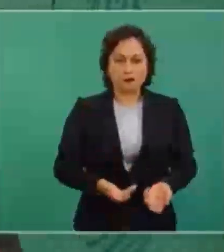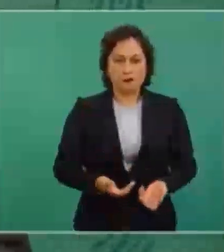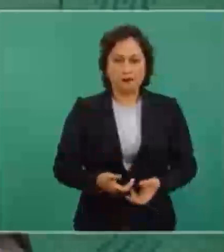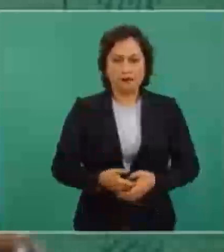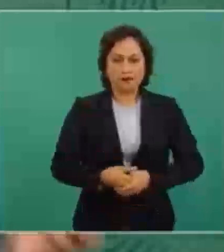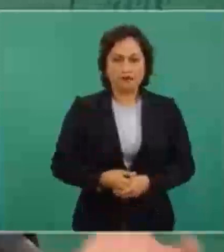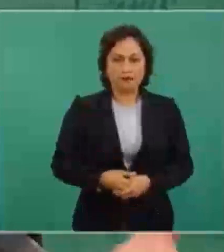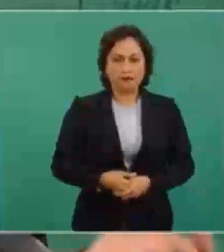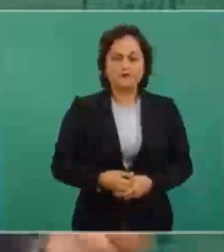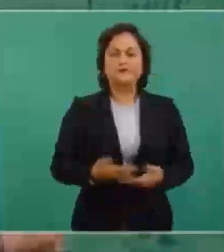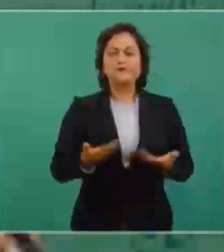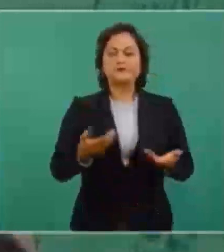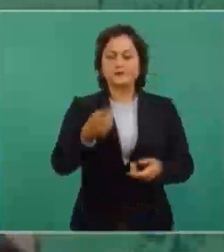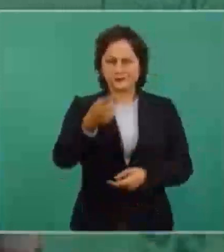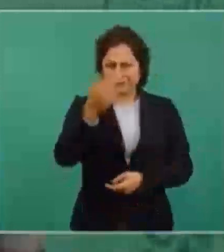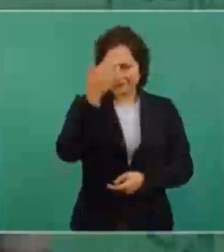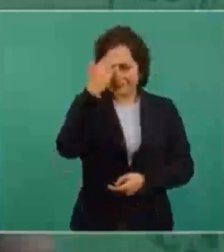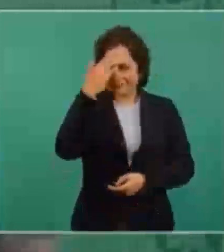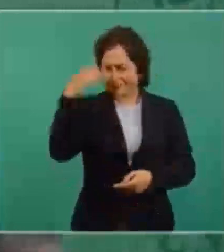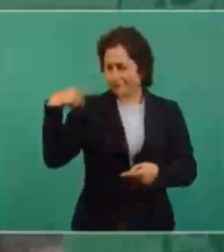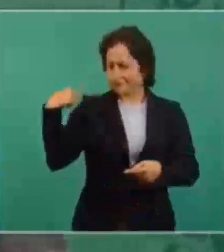¿En qué terminó todo?